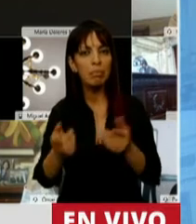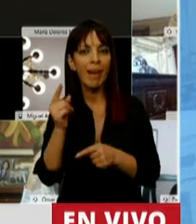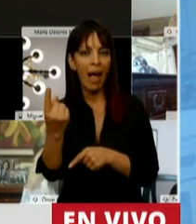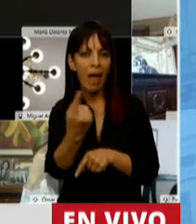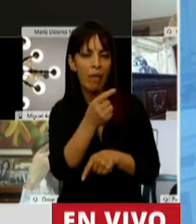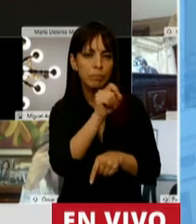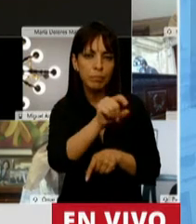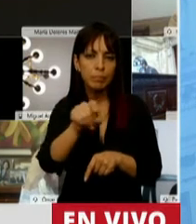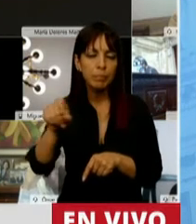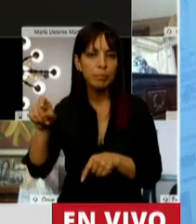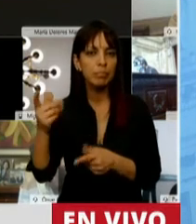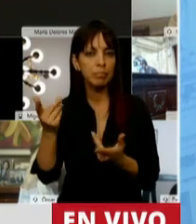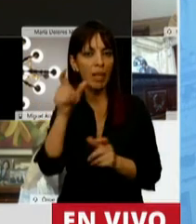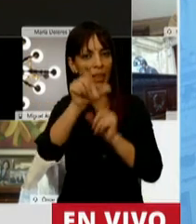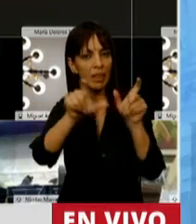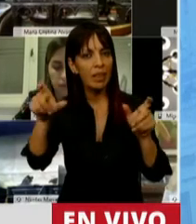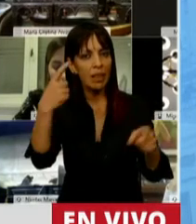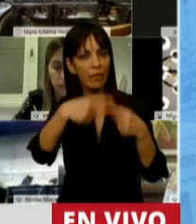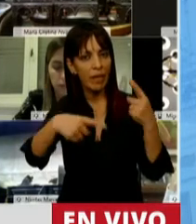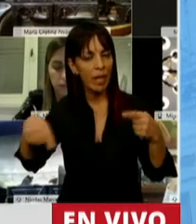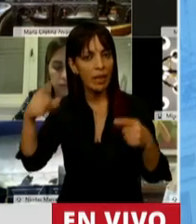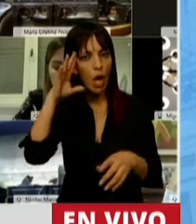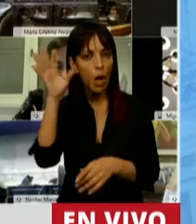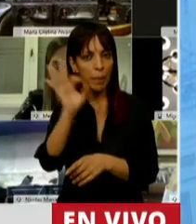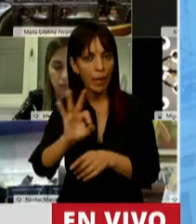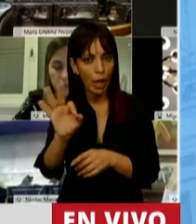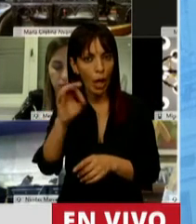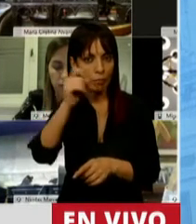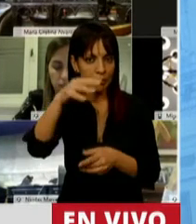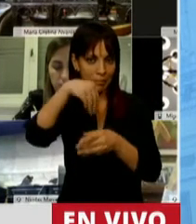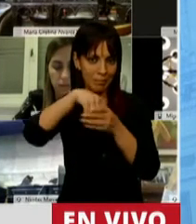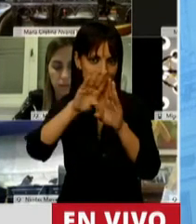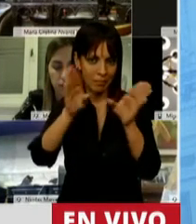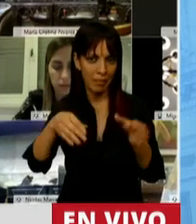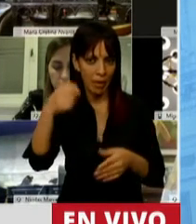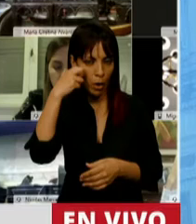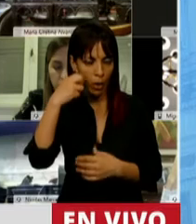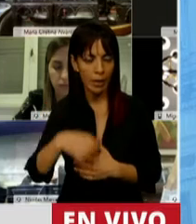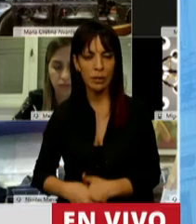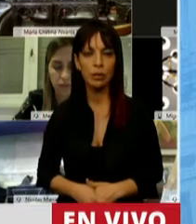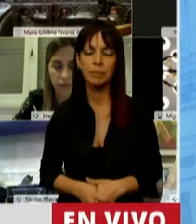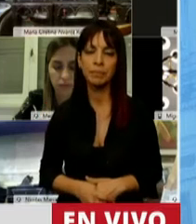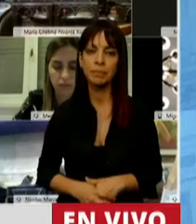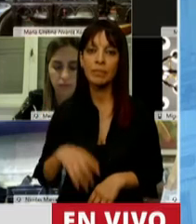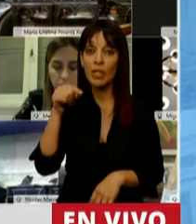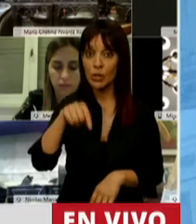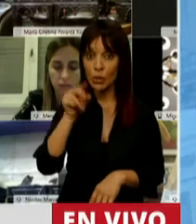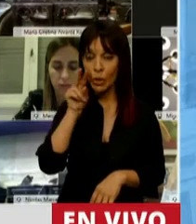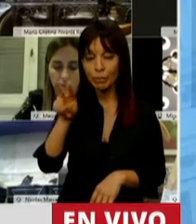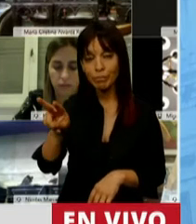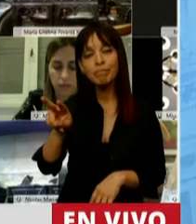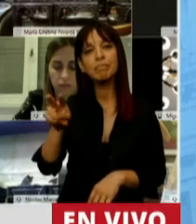las distintas opiniones que integramos esta Cámara. Entonces, cuando hoy escucho